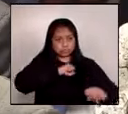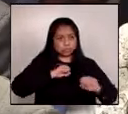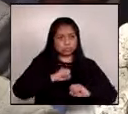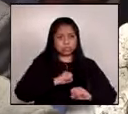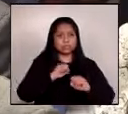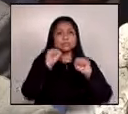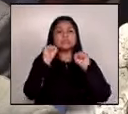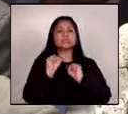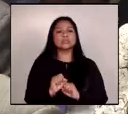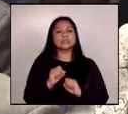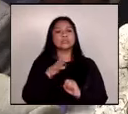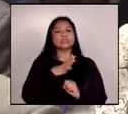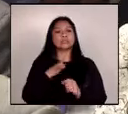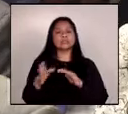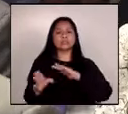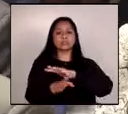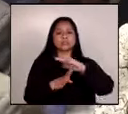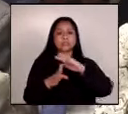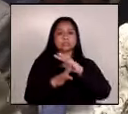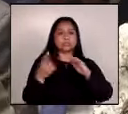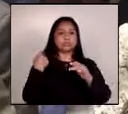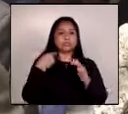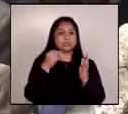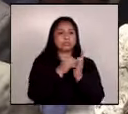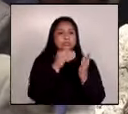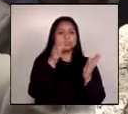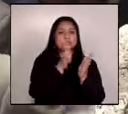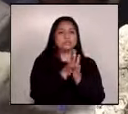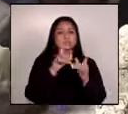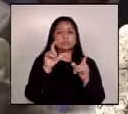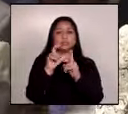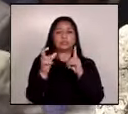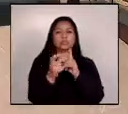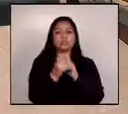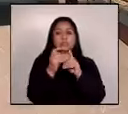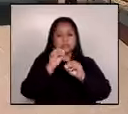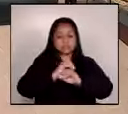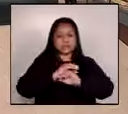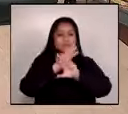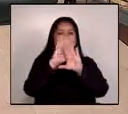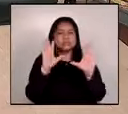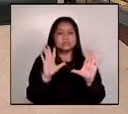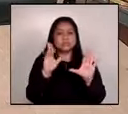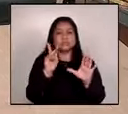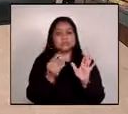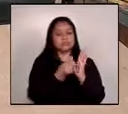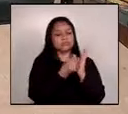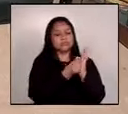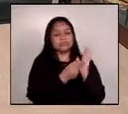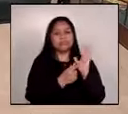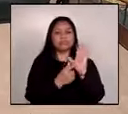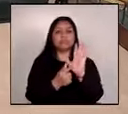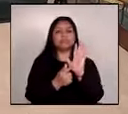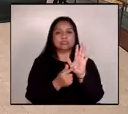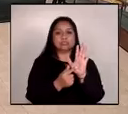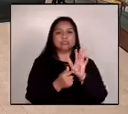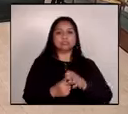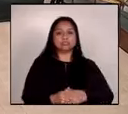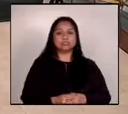sentar las bases para consolidar una cultura de transparencia y rendición de cuentas